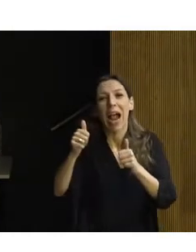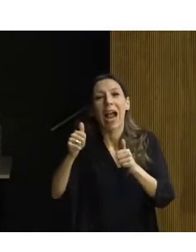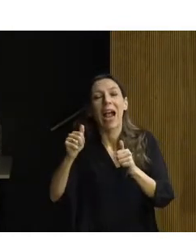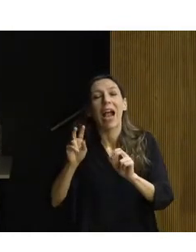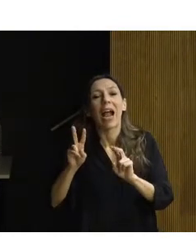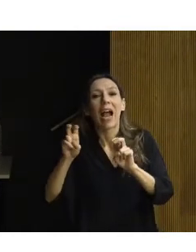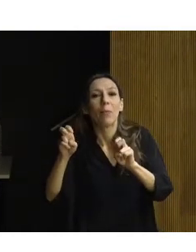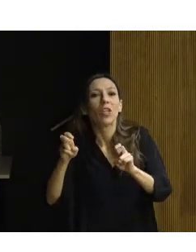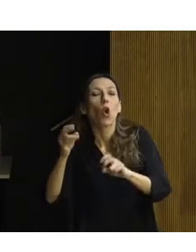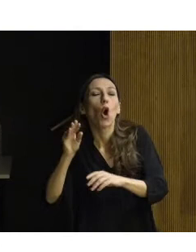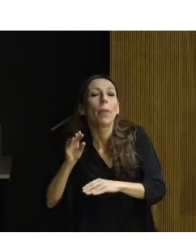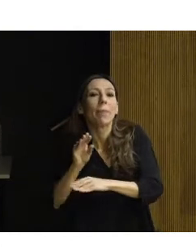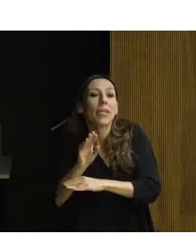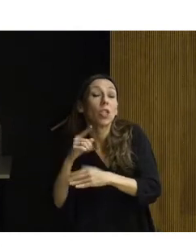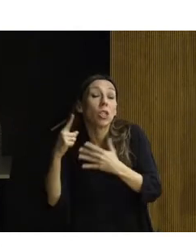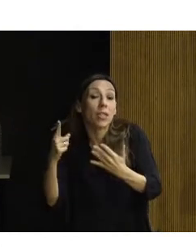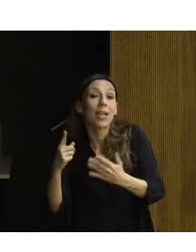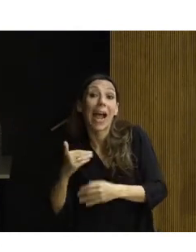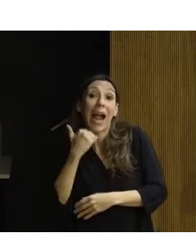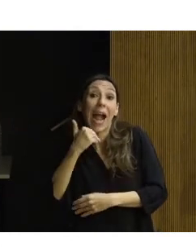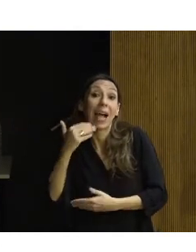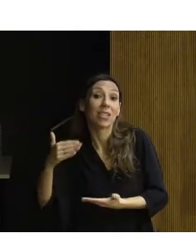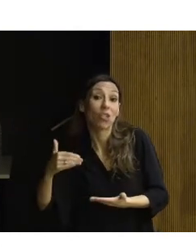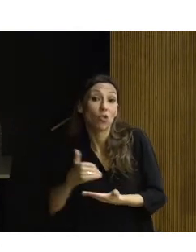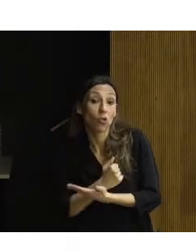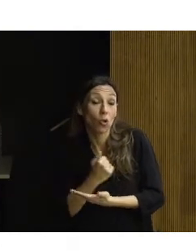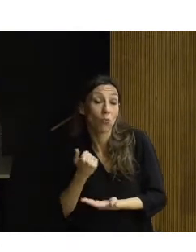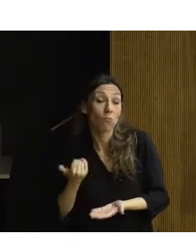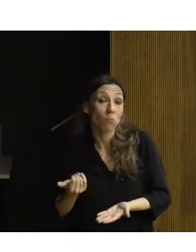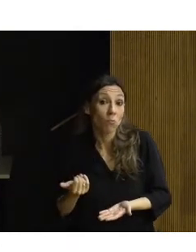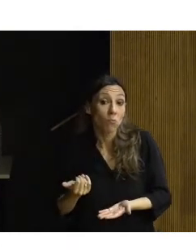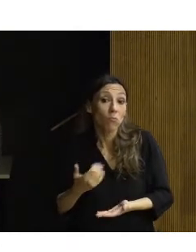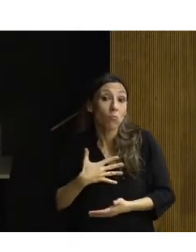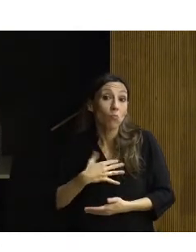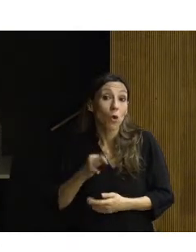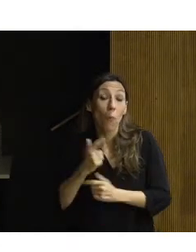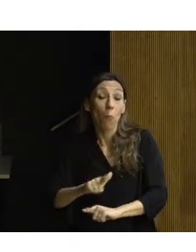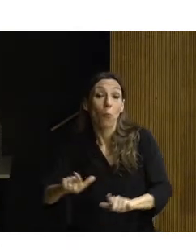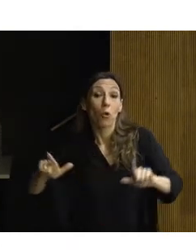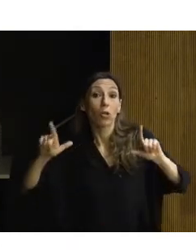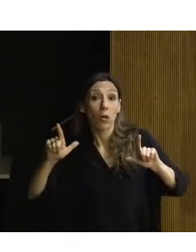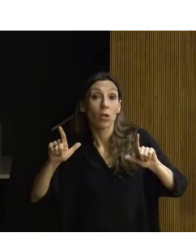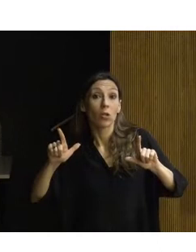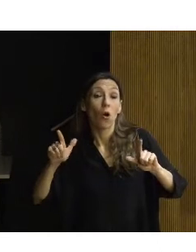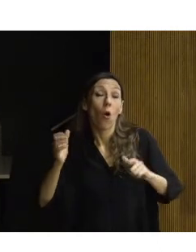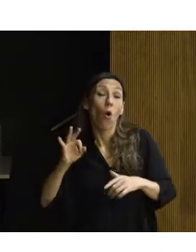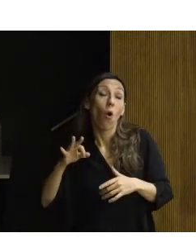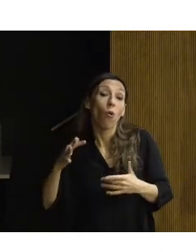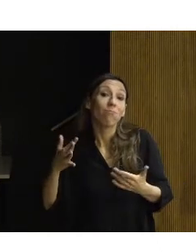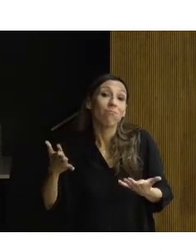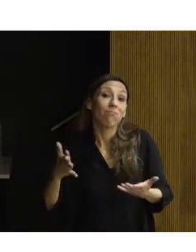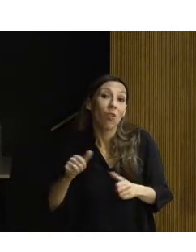nuestro capítulo de inversión, casi todo actúa o de manera protagonista o de manera tangencial sobre el patrimonio.